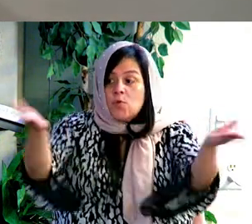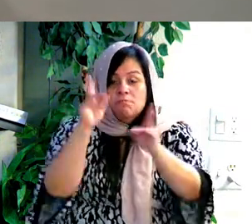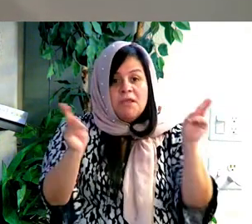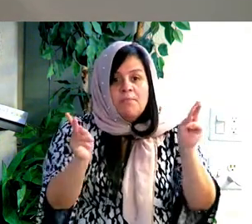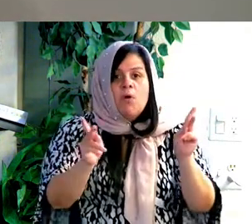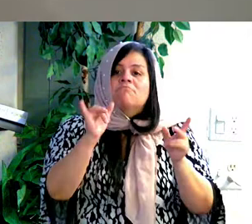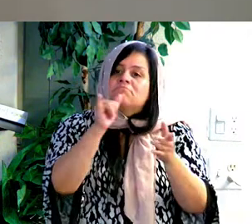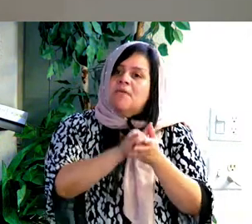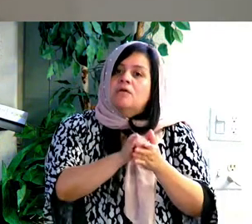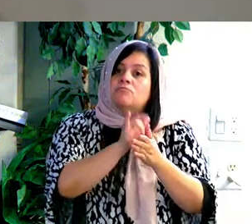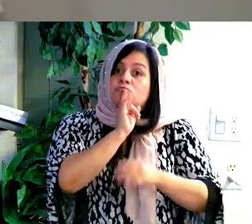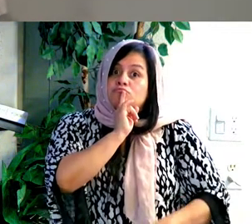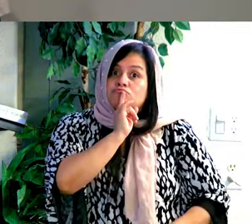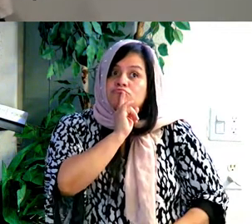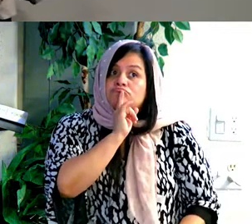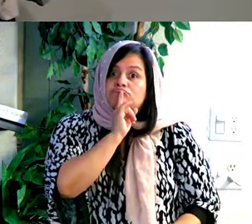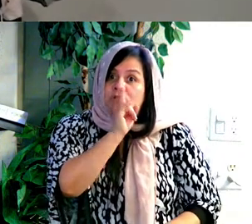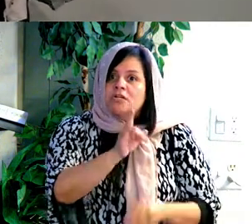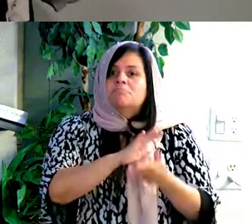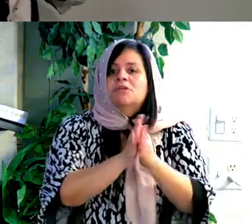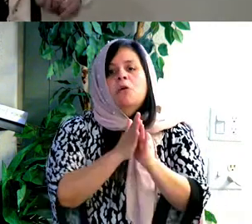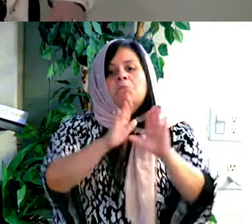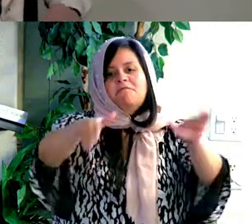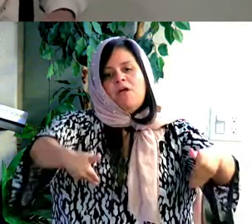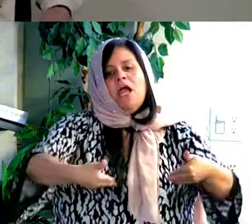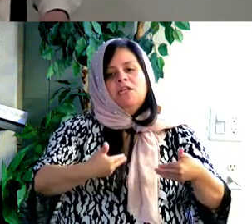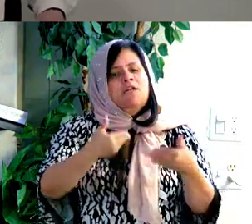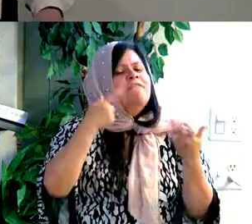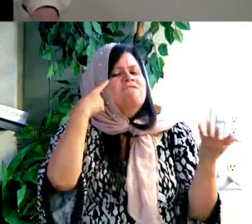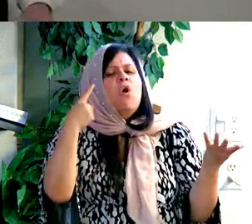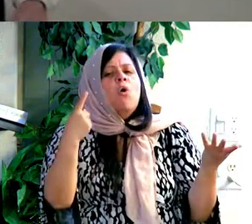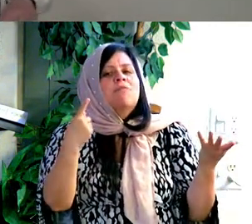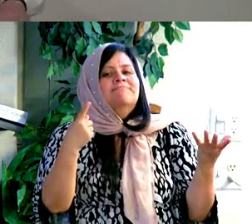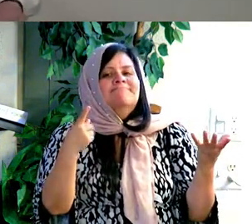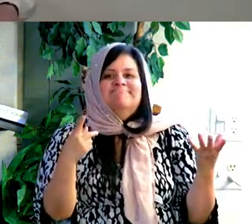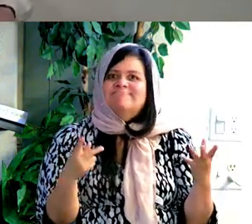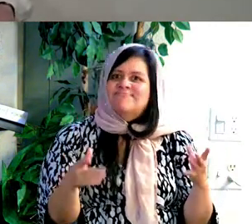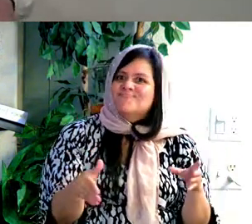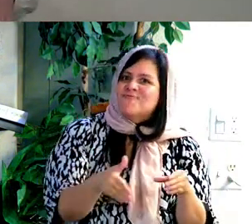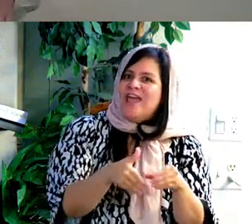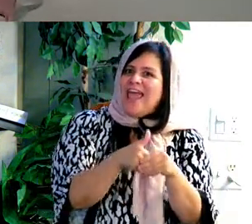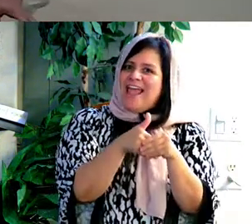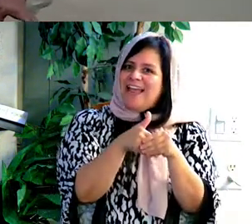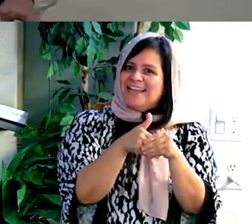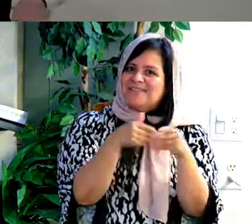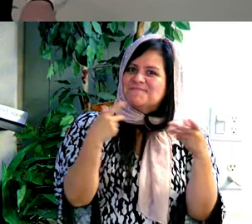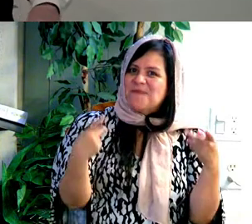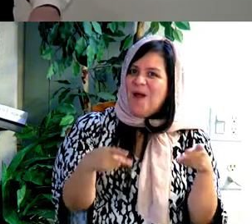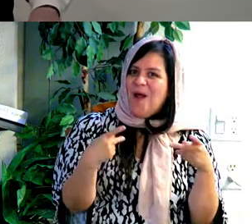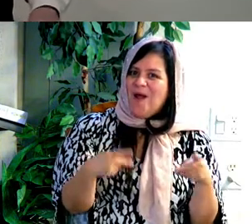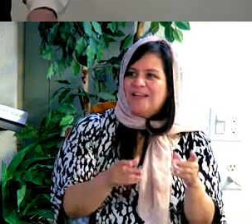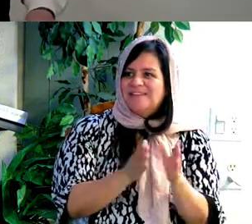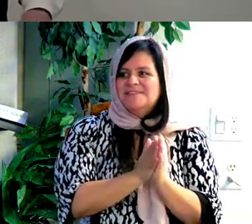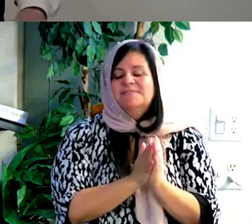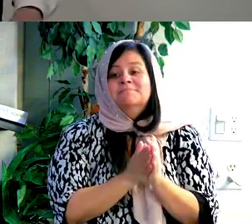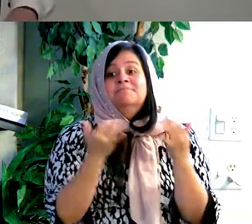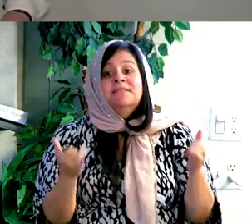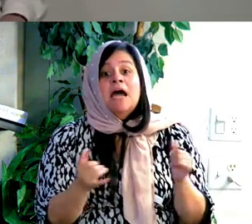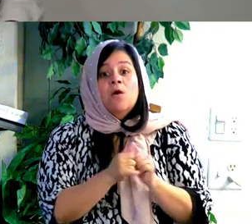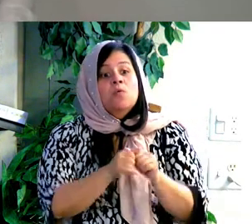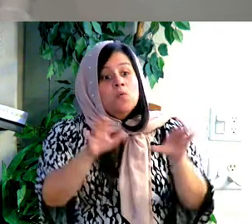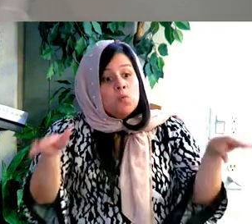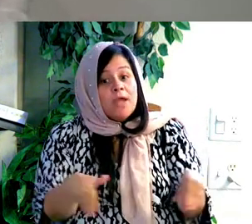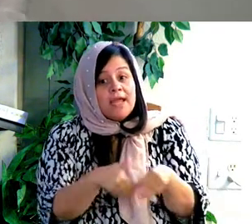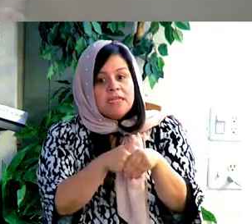is, is really centered in our faith. Entonces, la boda hebrea, realmente, es, es algo